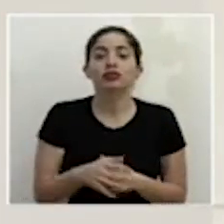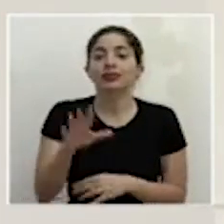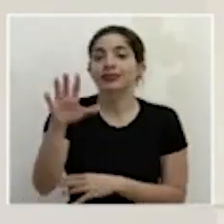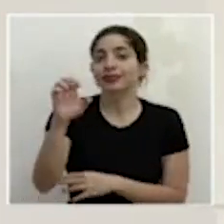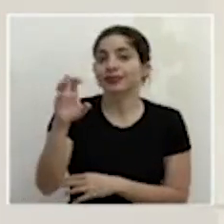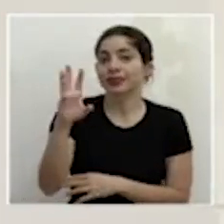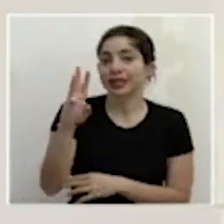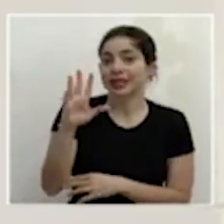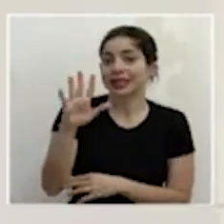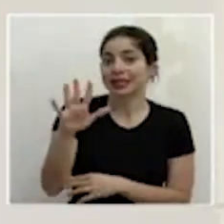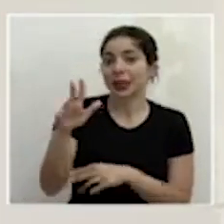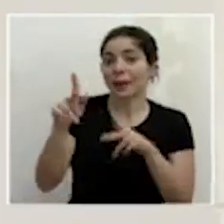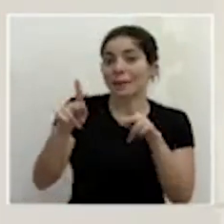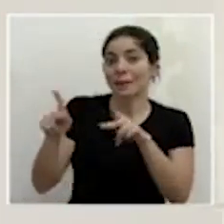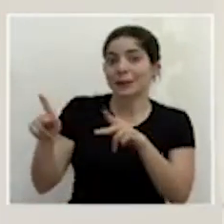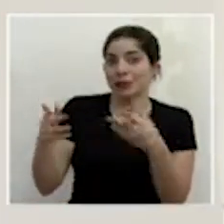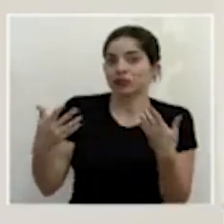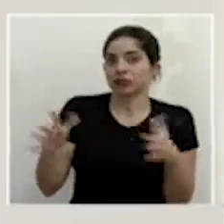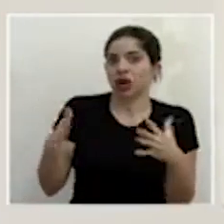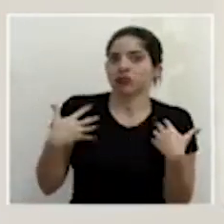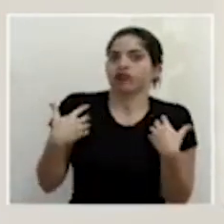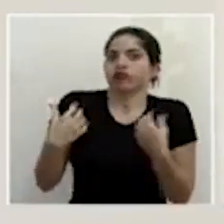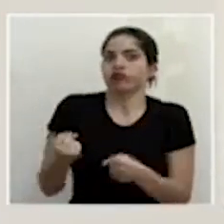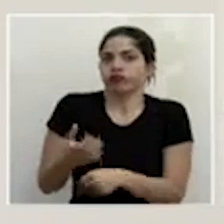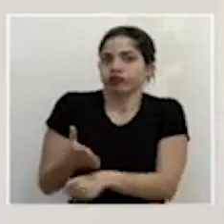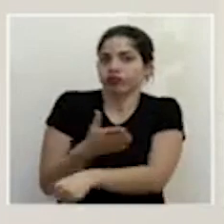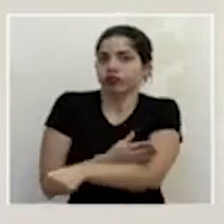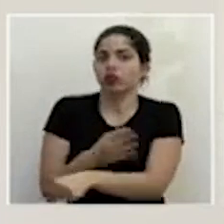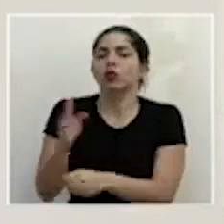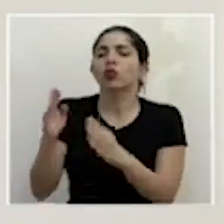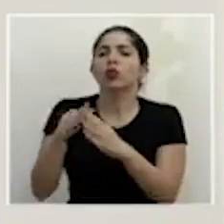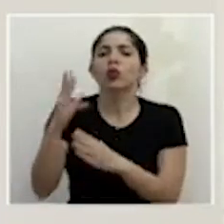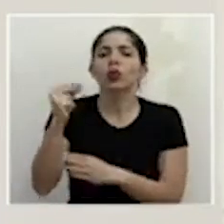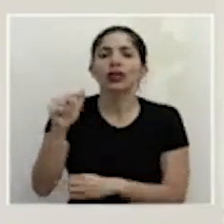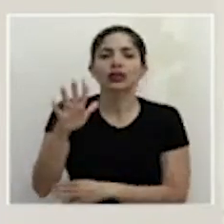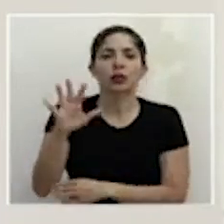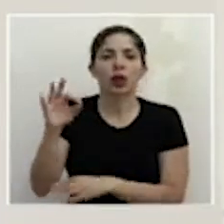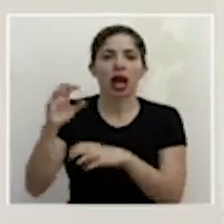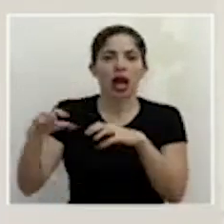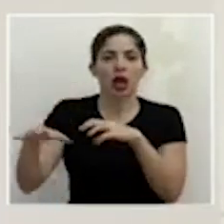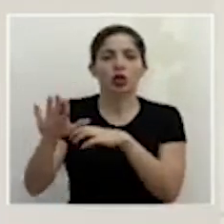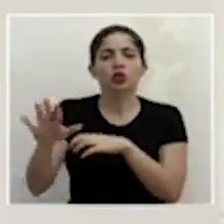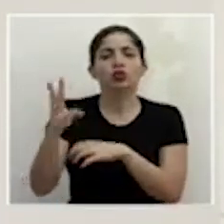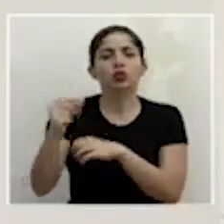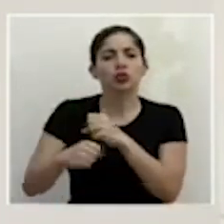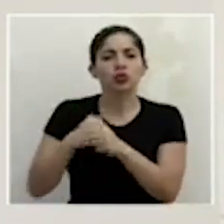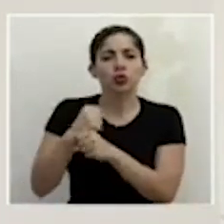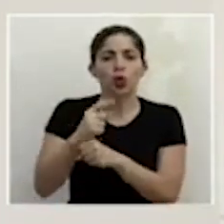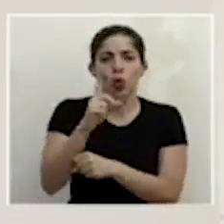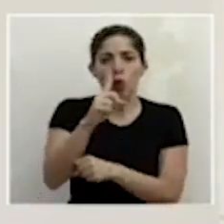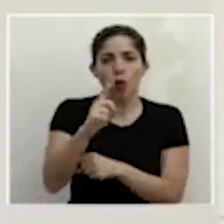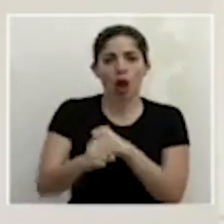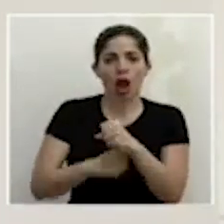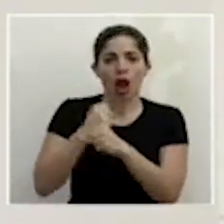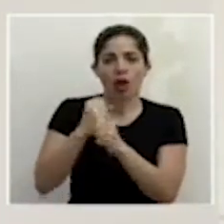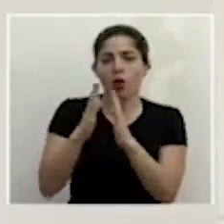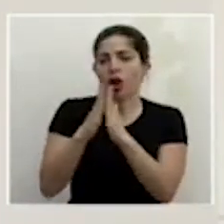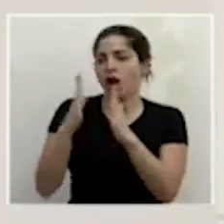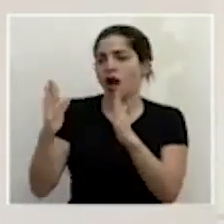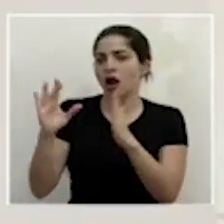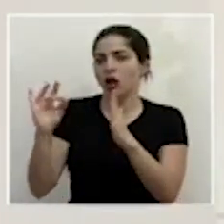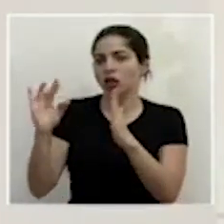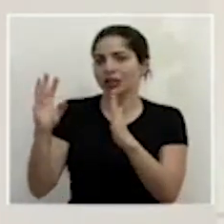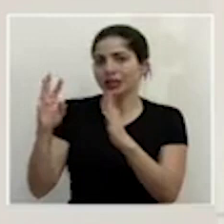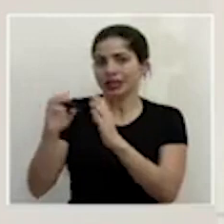565 personas recuperadas en 59 cantones, con un rango de edad que va desde el año hasta los 86 años,